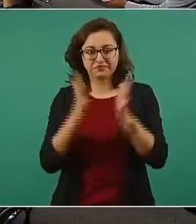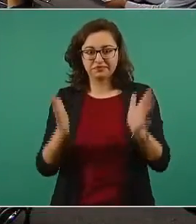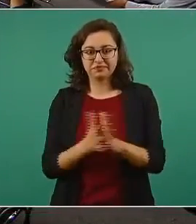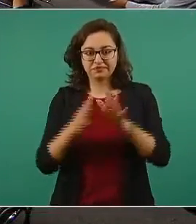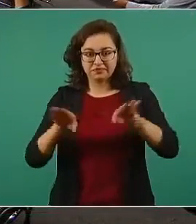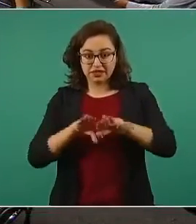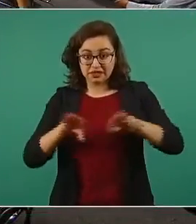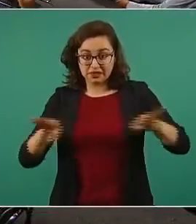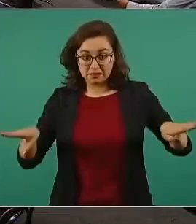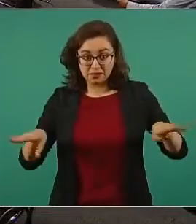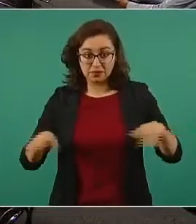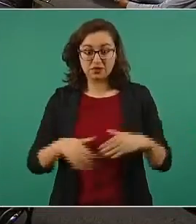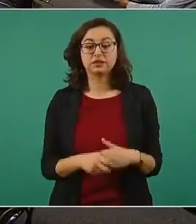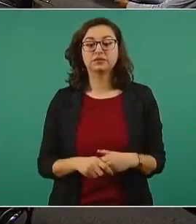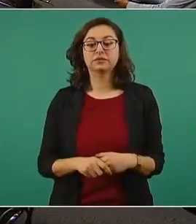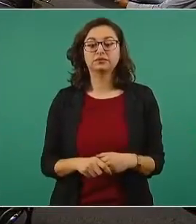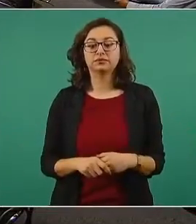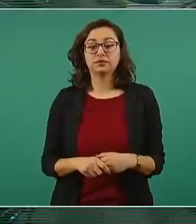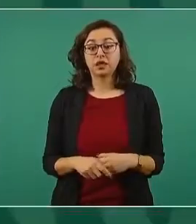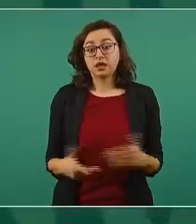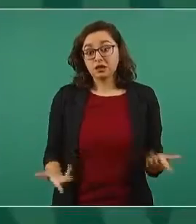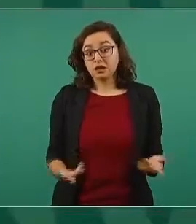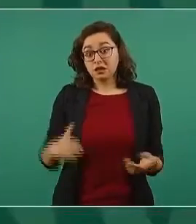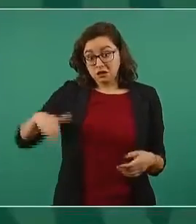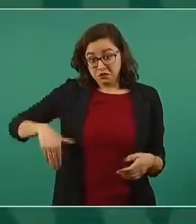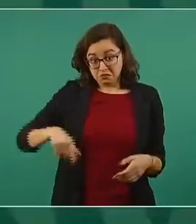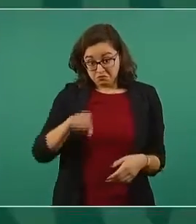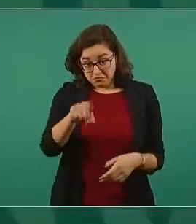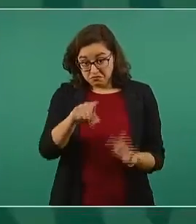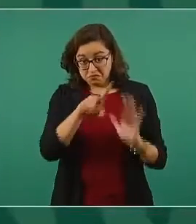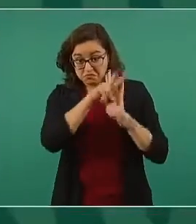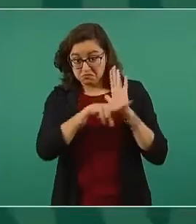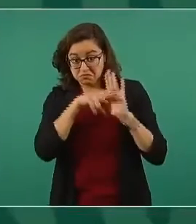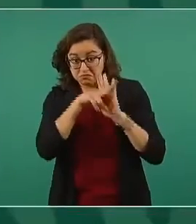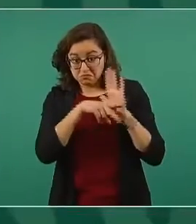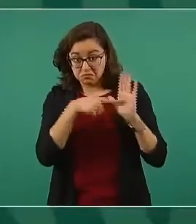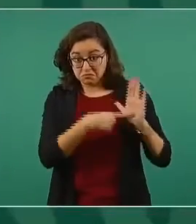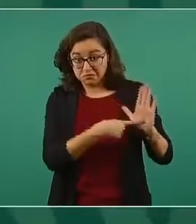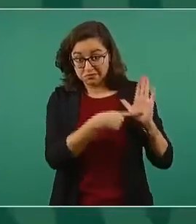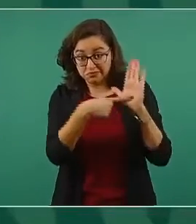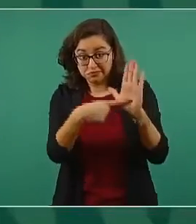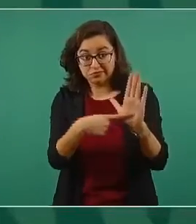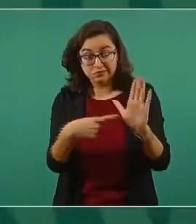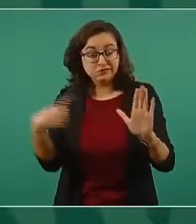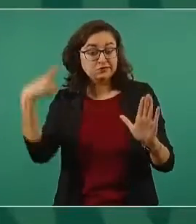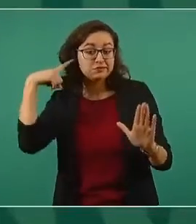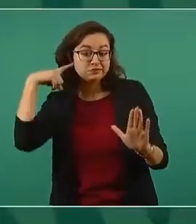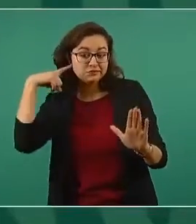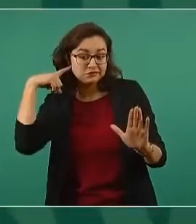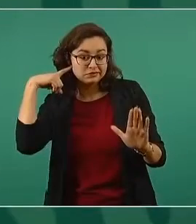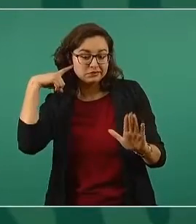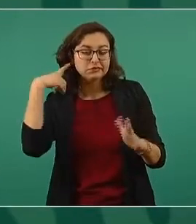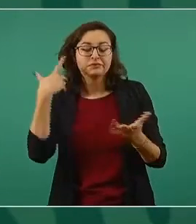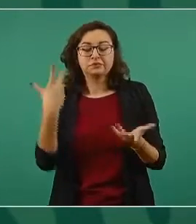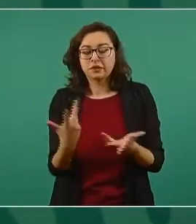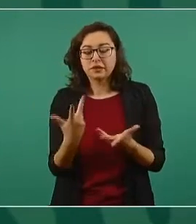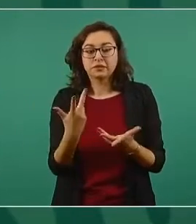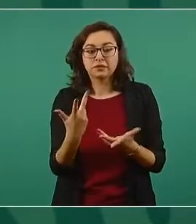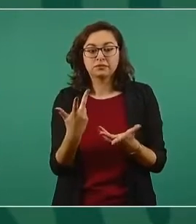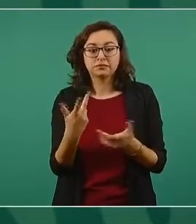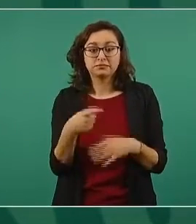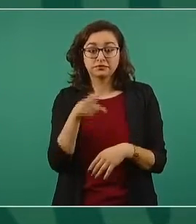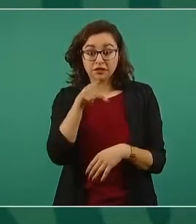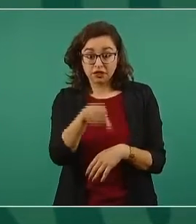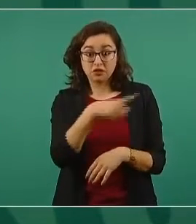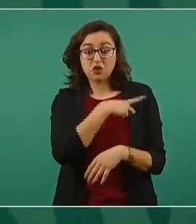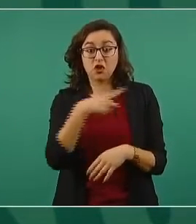Eso que tú estás planteando, por ejemplo, es hasta para